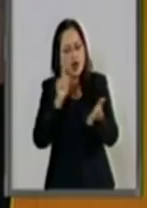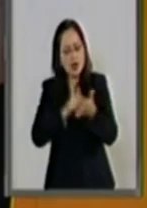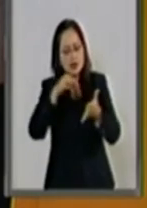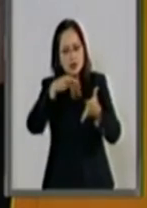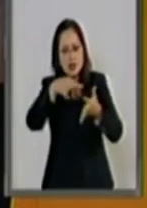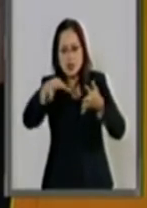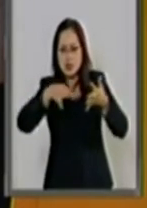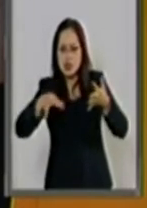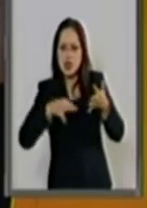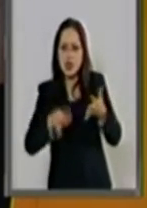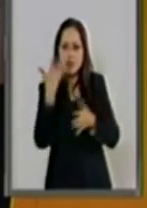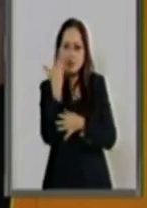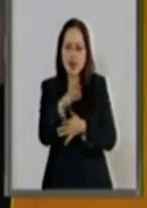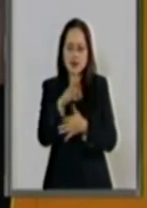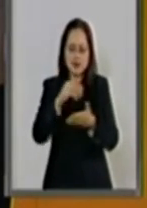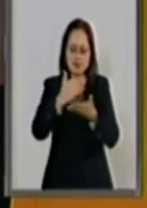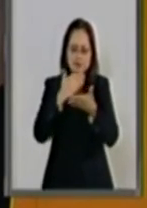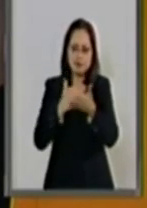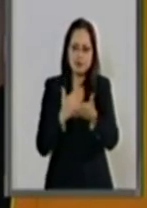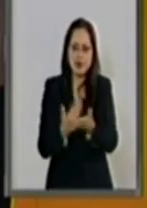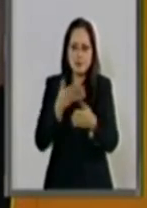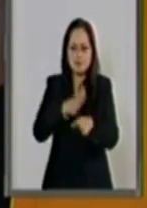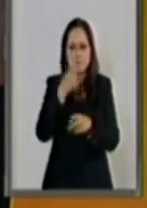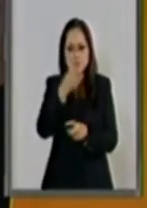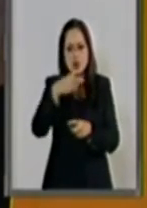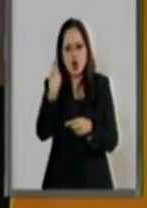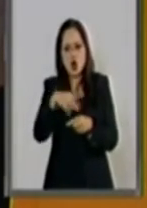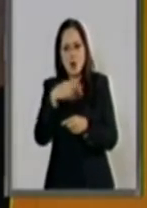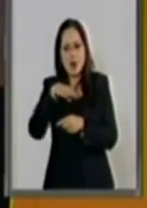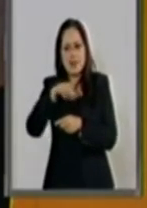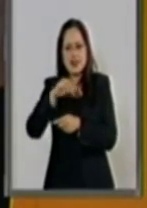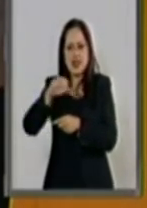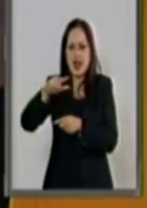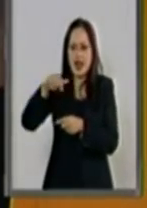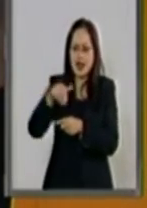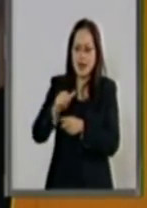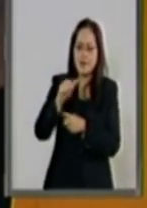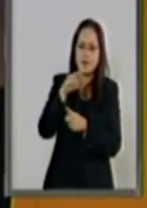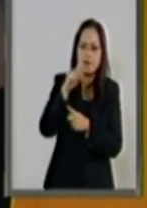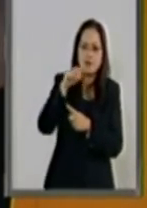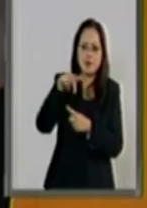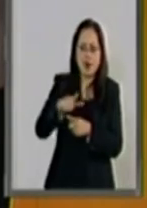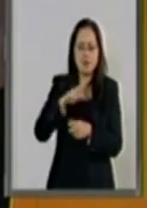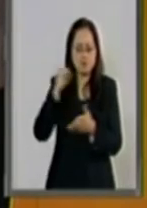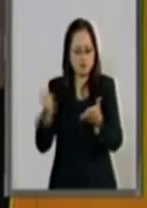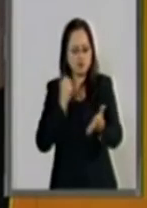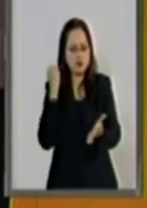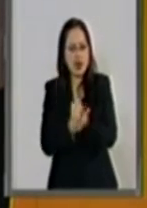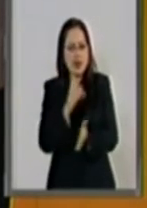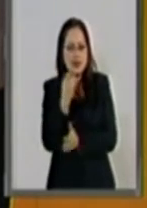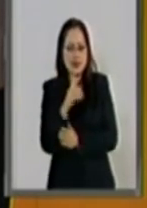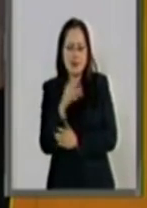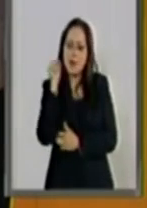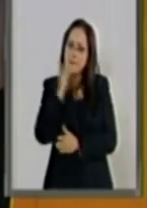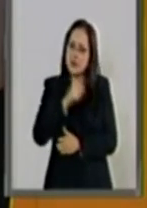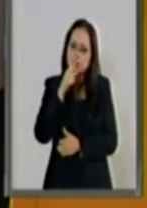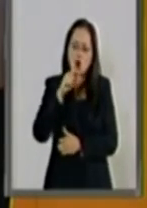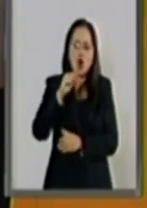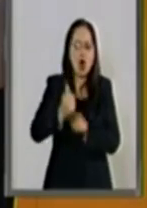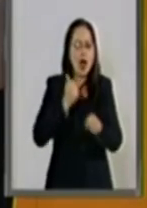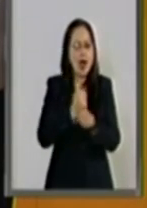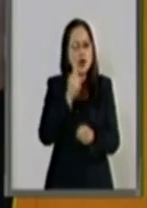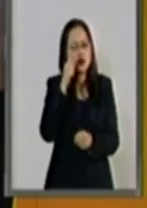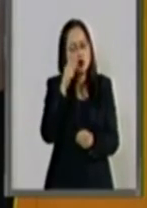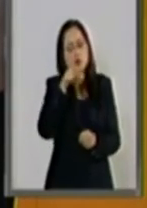ordenamientos legales llamada miscelánea penal misma que fue aprobada el 9 de diciembre de ese mismo año en esta Cámara